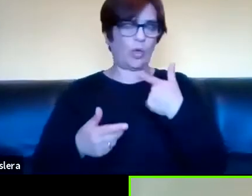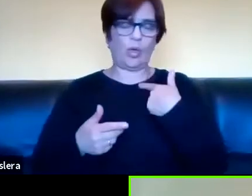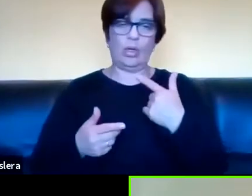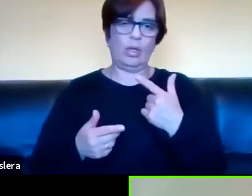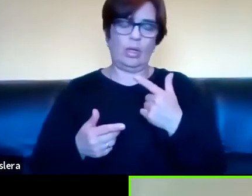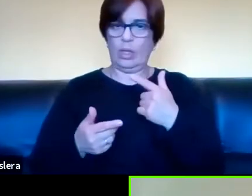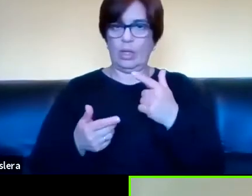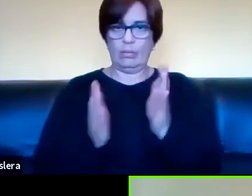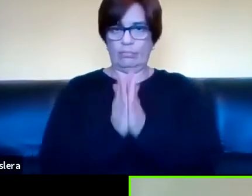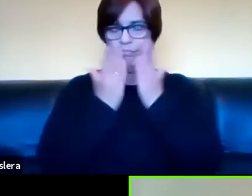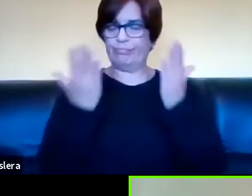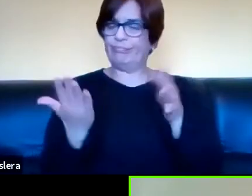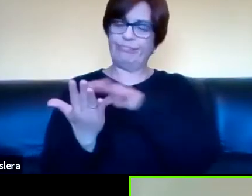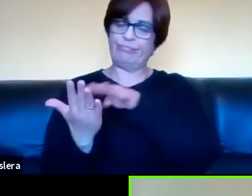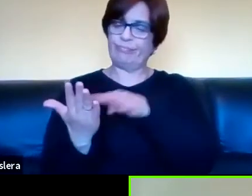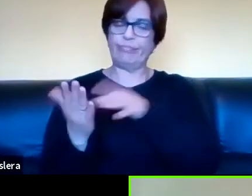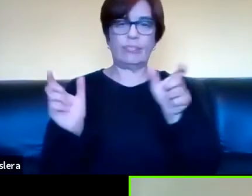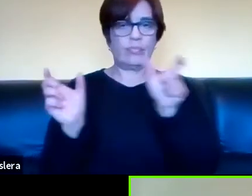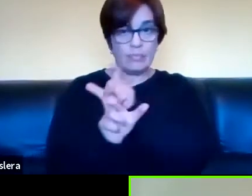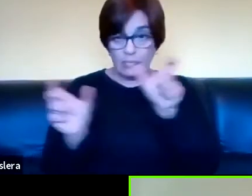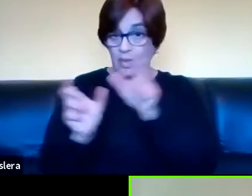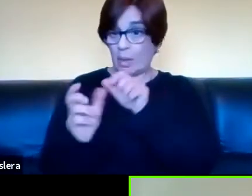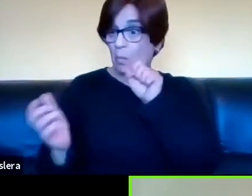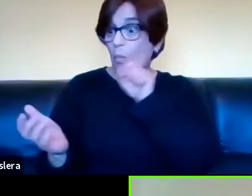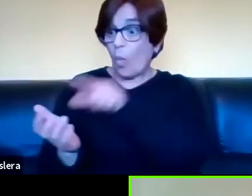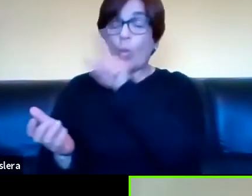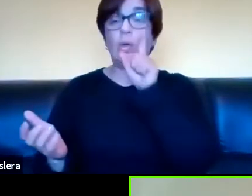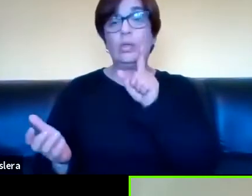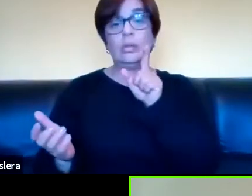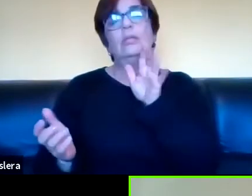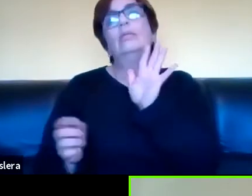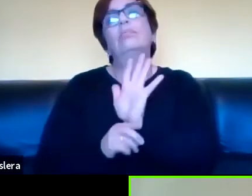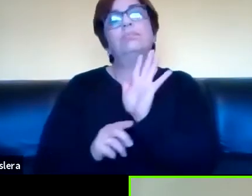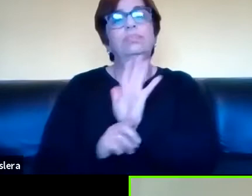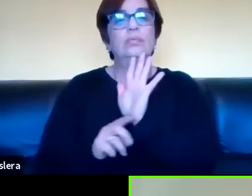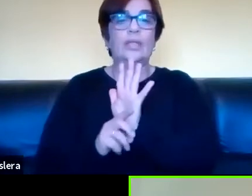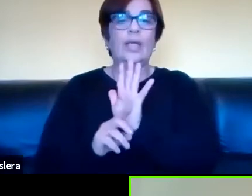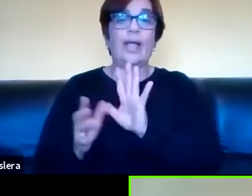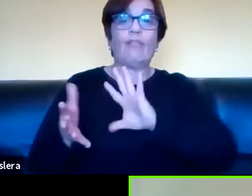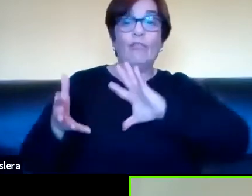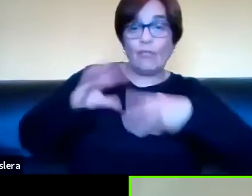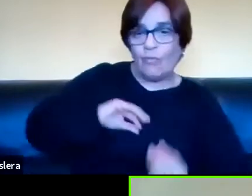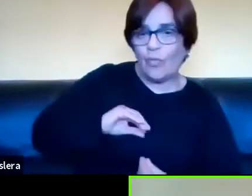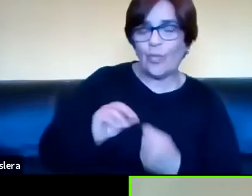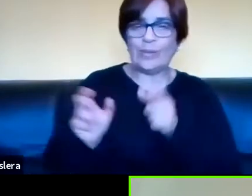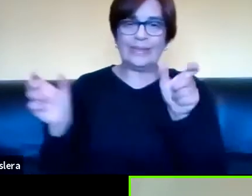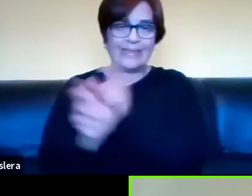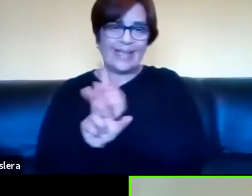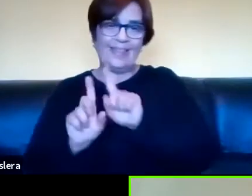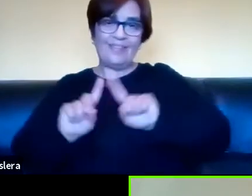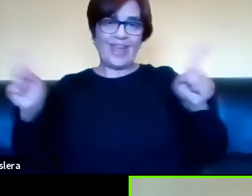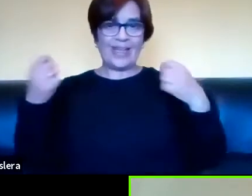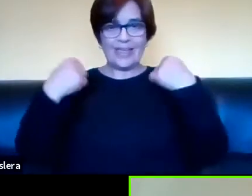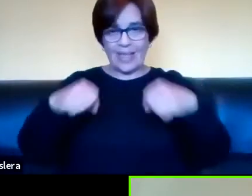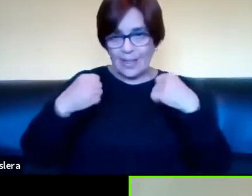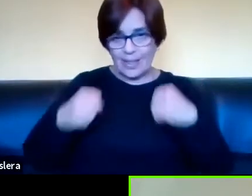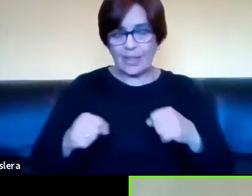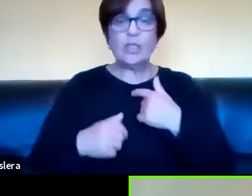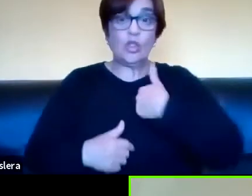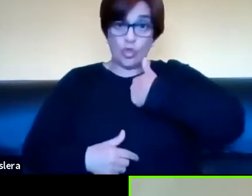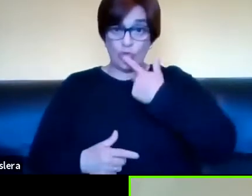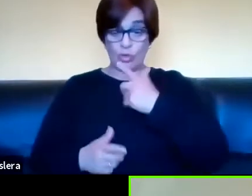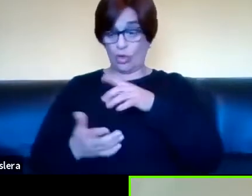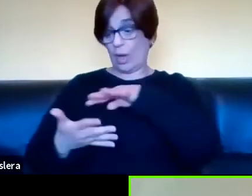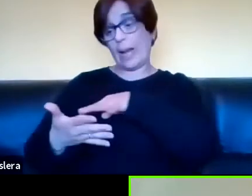escrito con una sintaxis que se agota en sí misma y vos le llamaría el modo sintáctico a diferencia del modo pragmático cuando yo estoy